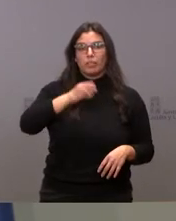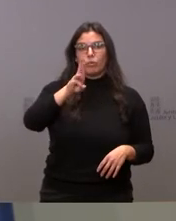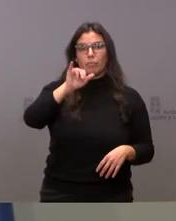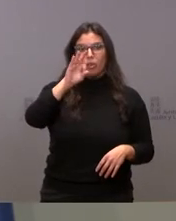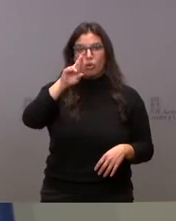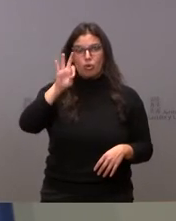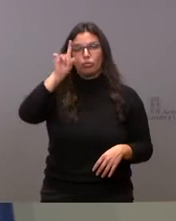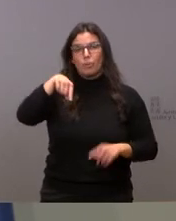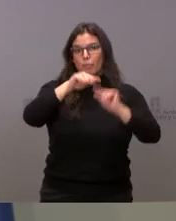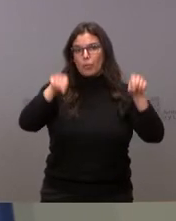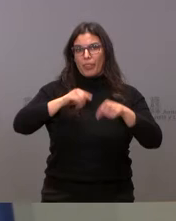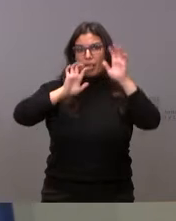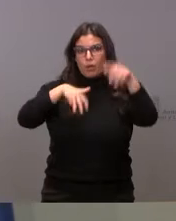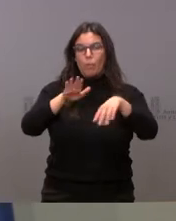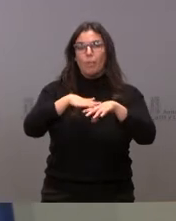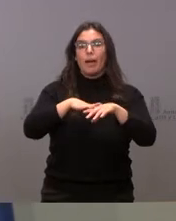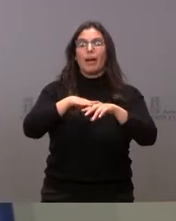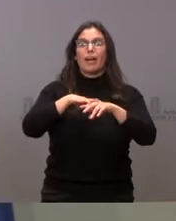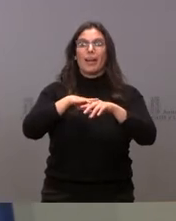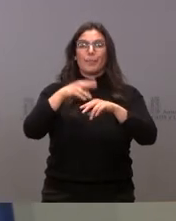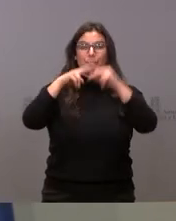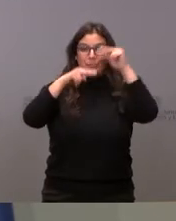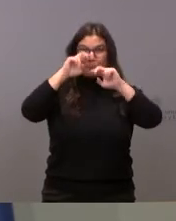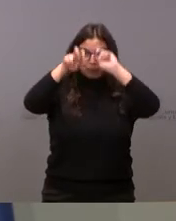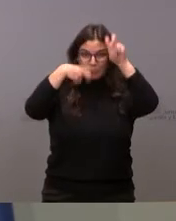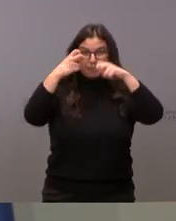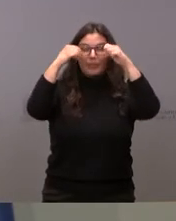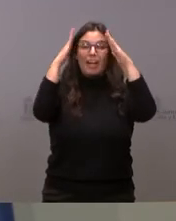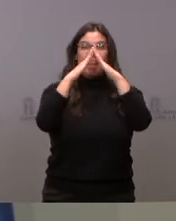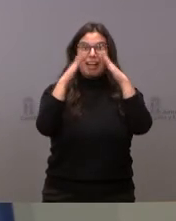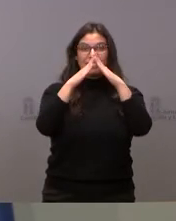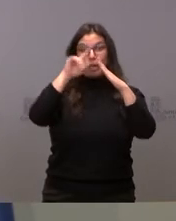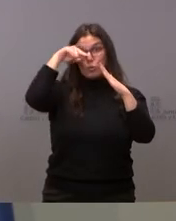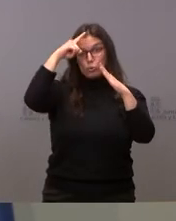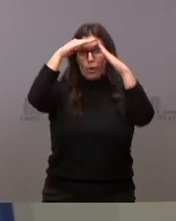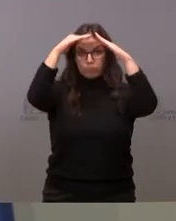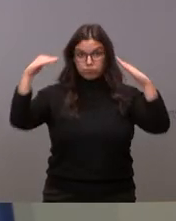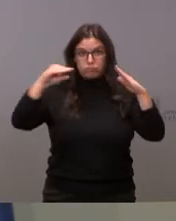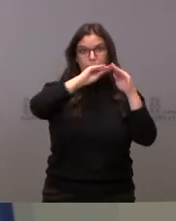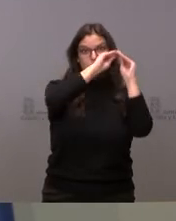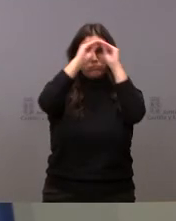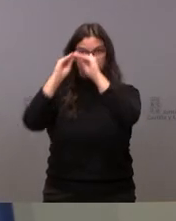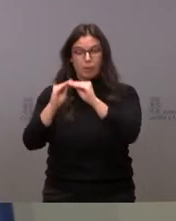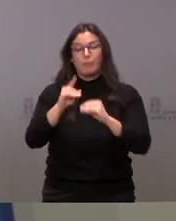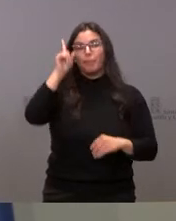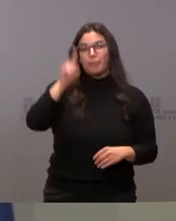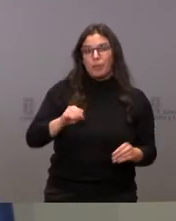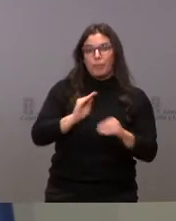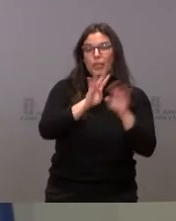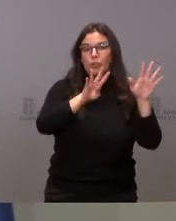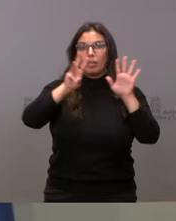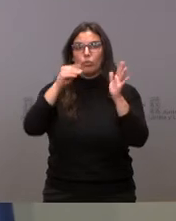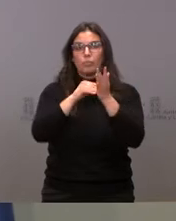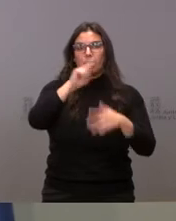también en la provincia de León, para reponer la cubierta de la Casa de Cultura. Se destinan también 28.000 euros al